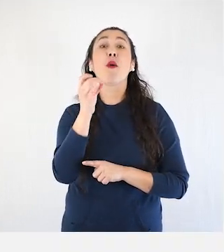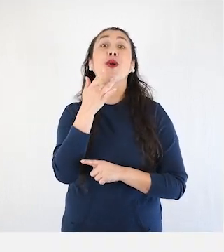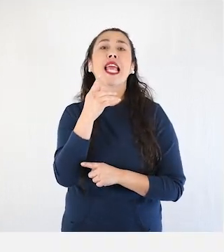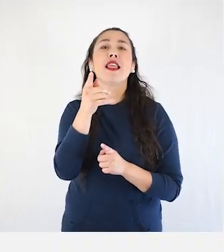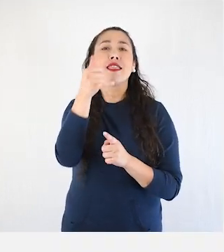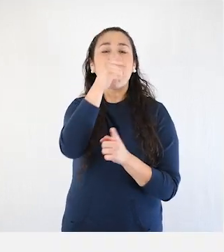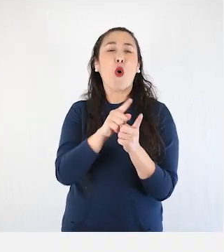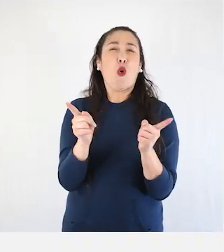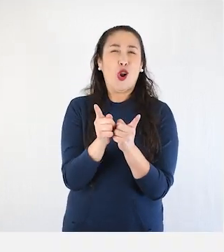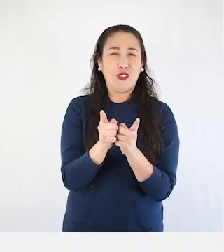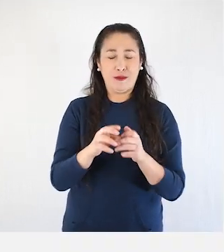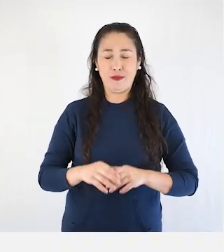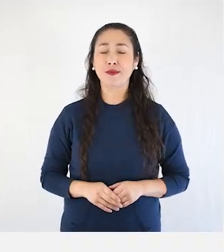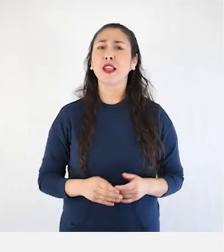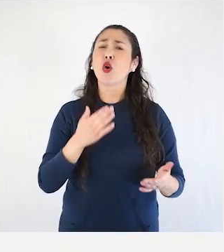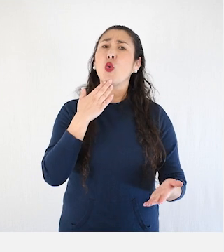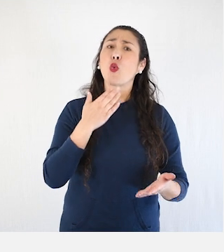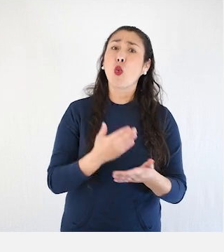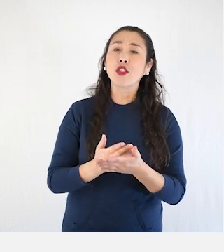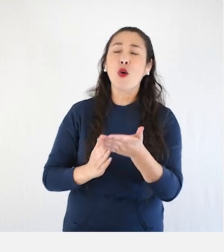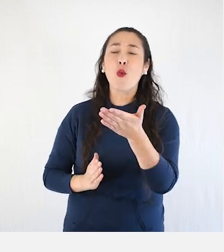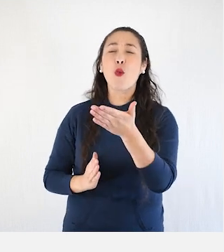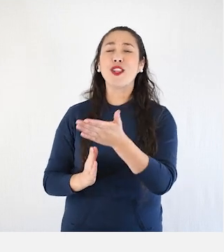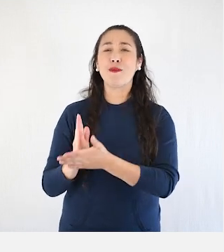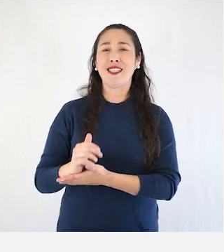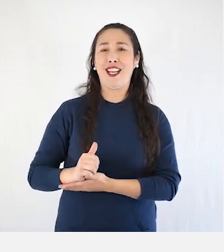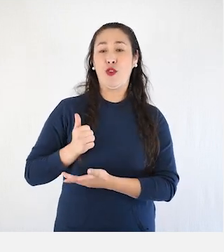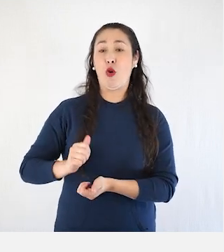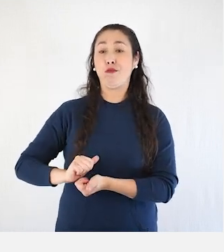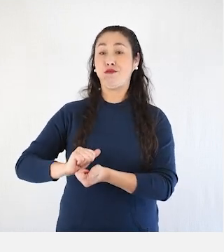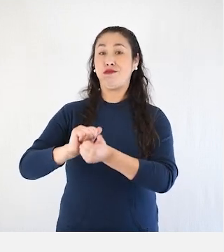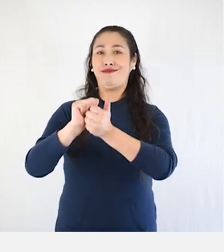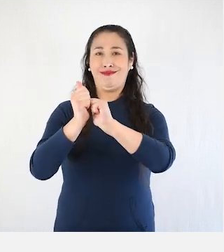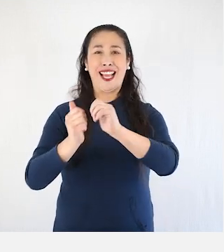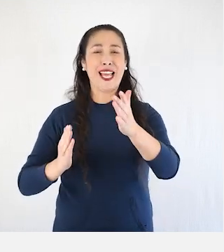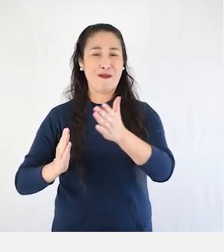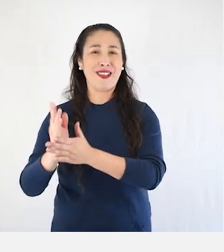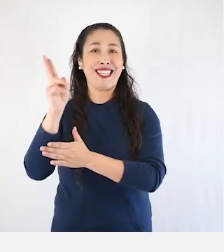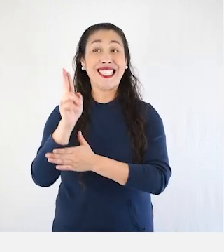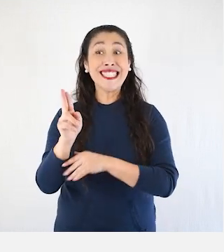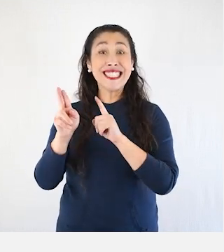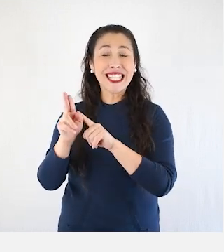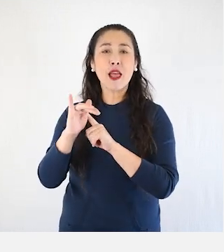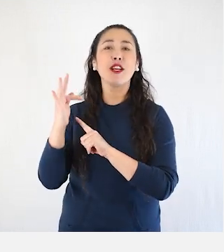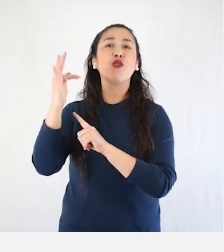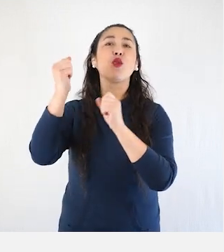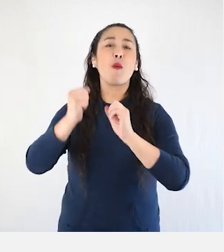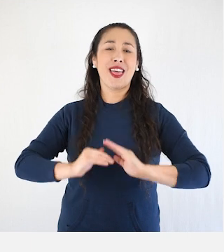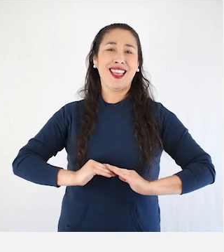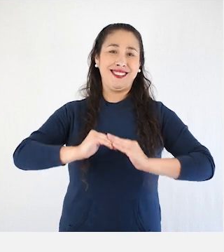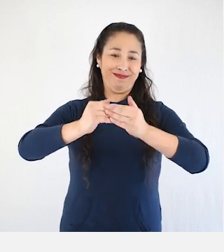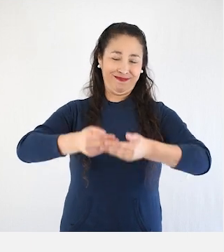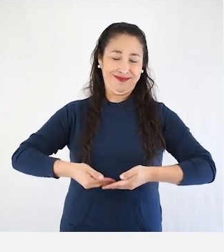La menstruación es un proceso natural que se da en la pubertad o inicio de la adolescencia en las mujeres y que permite que puedan tener